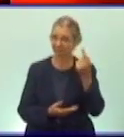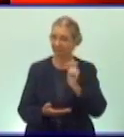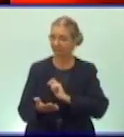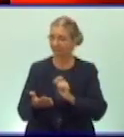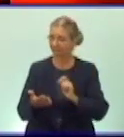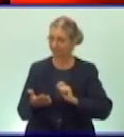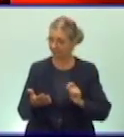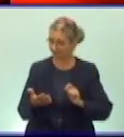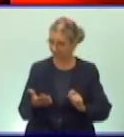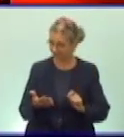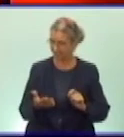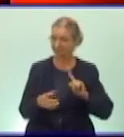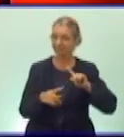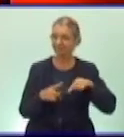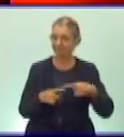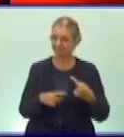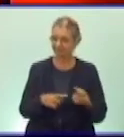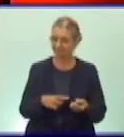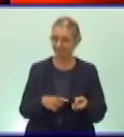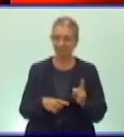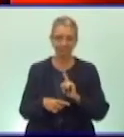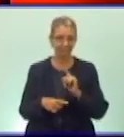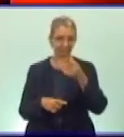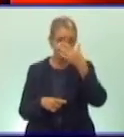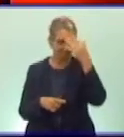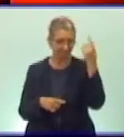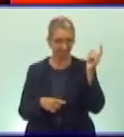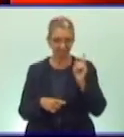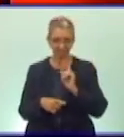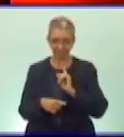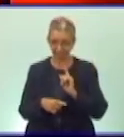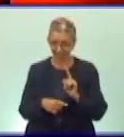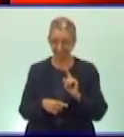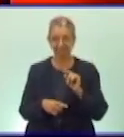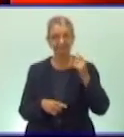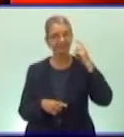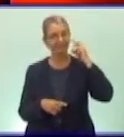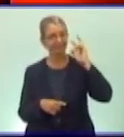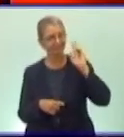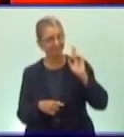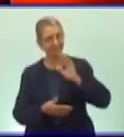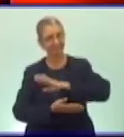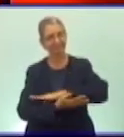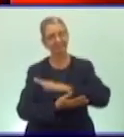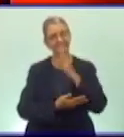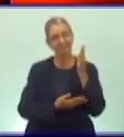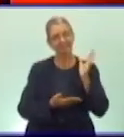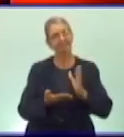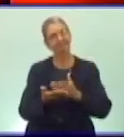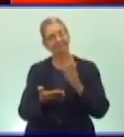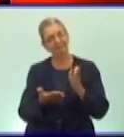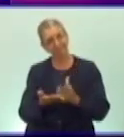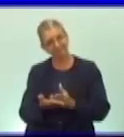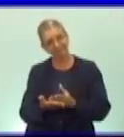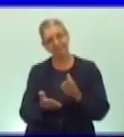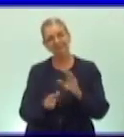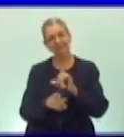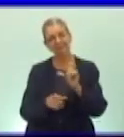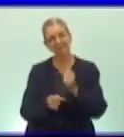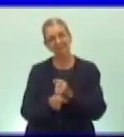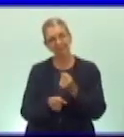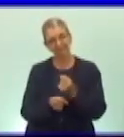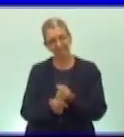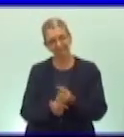para que después no se les olvide recuerden que lo mismo en el álbum que en la libreta que en el cuaderno